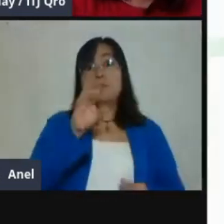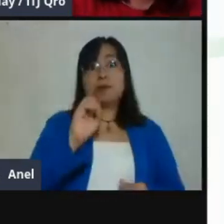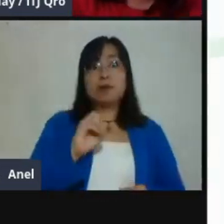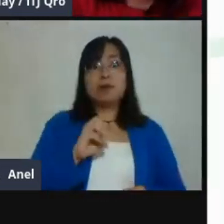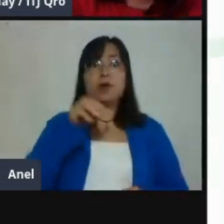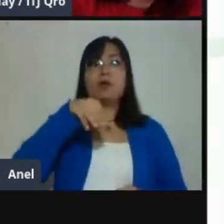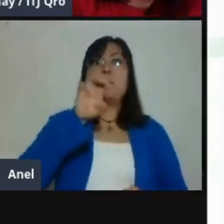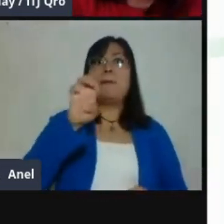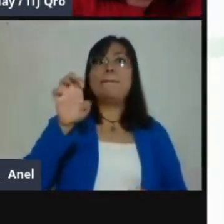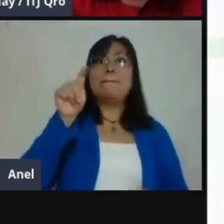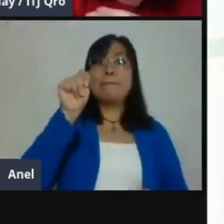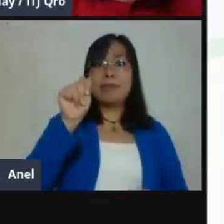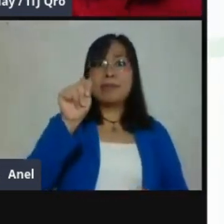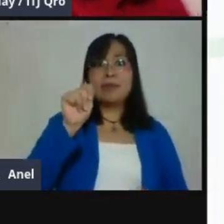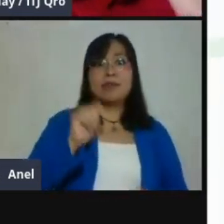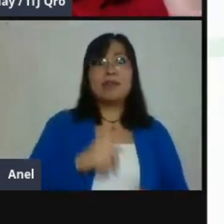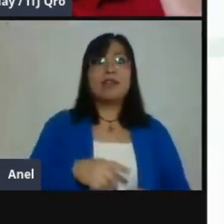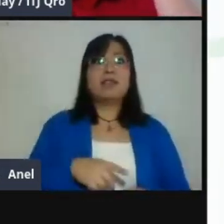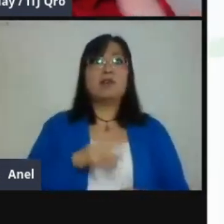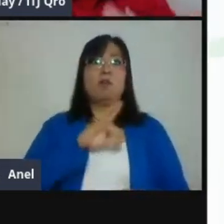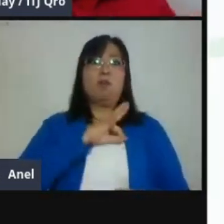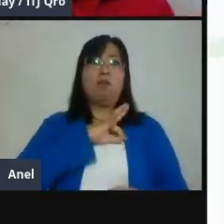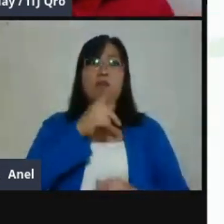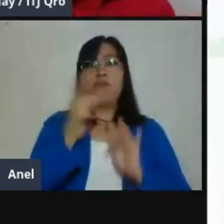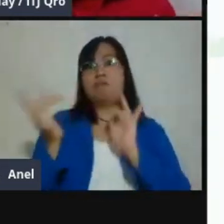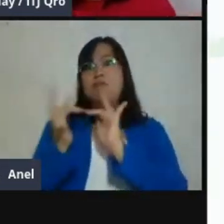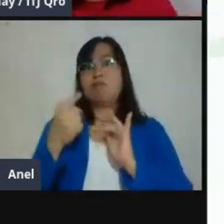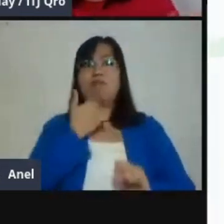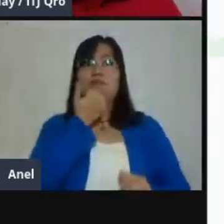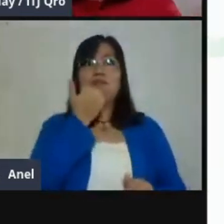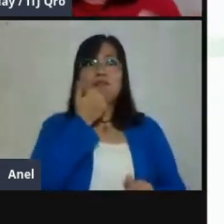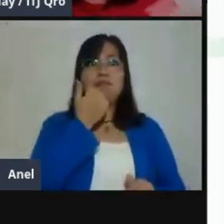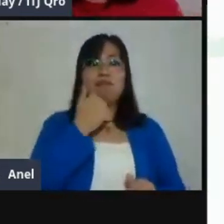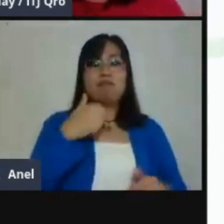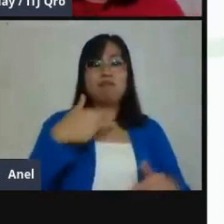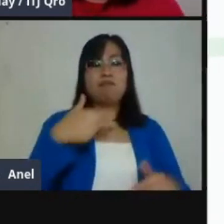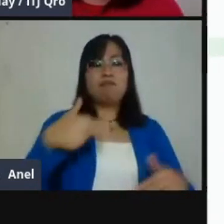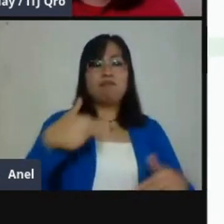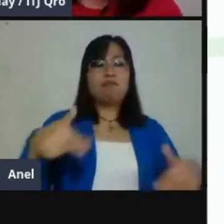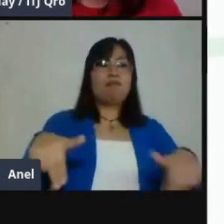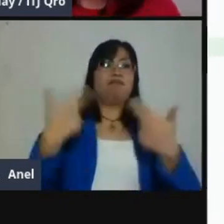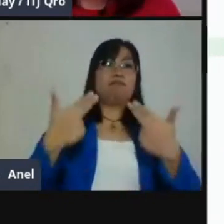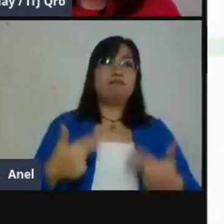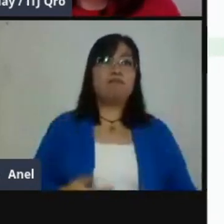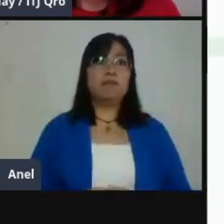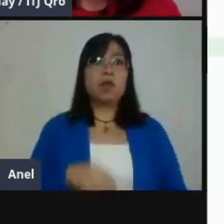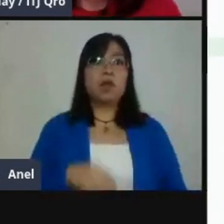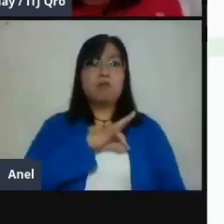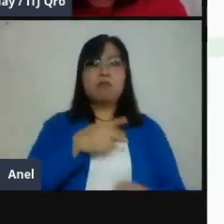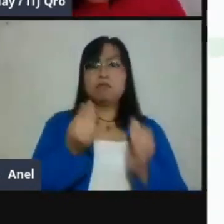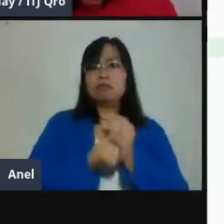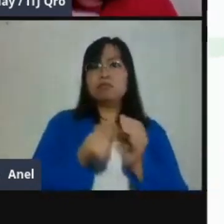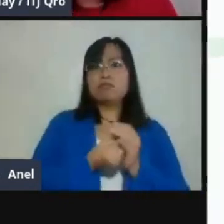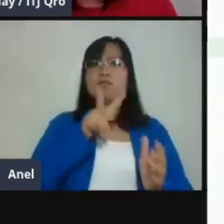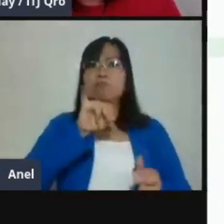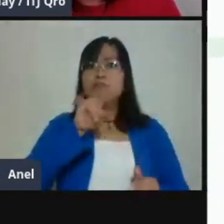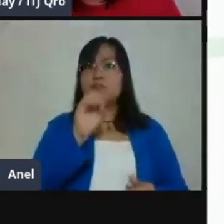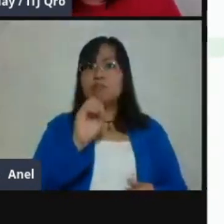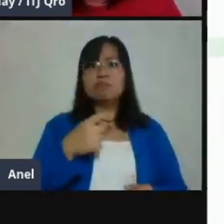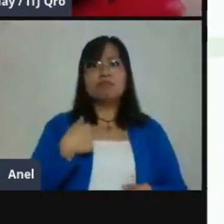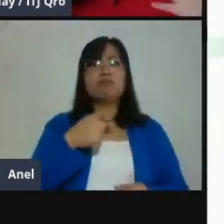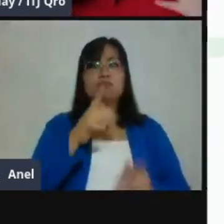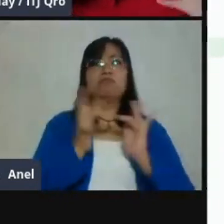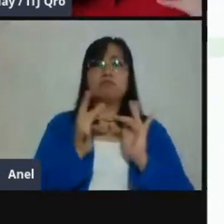icono, seguramente lo habrás visto por ahí, para que tú impartas una clase en vivo. Entonces, tú te conectas, tus alumnos se